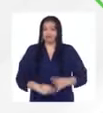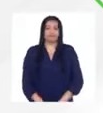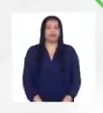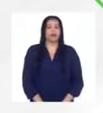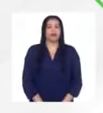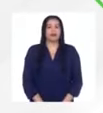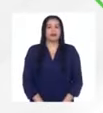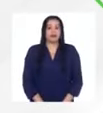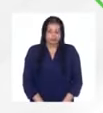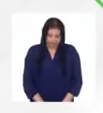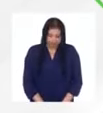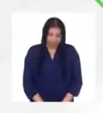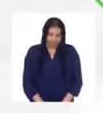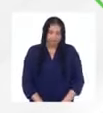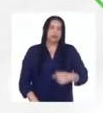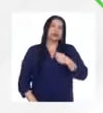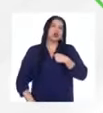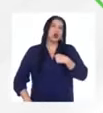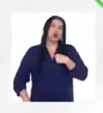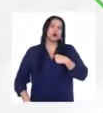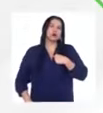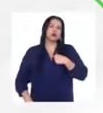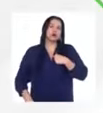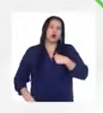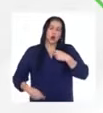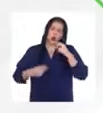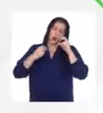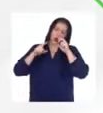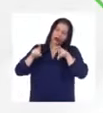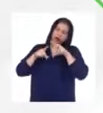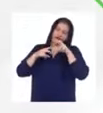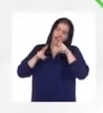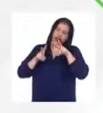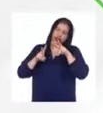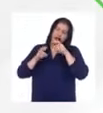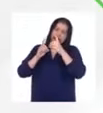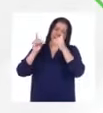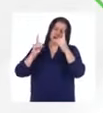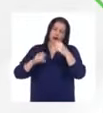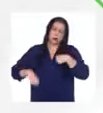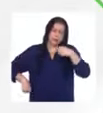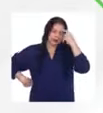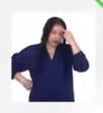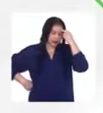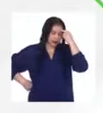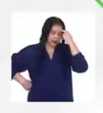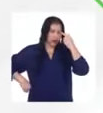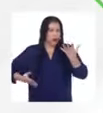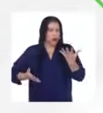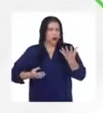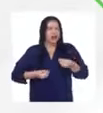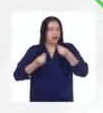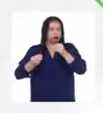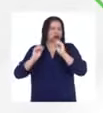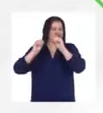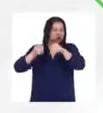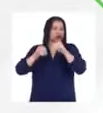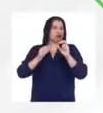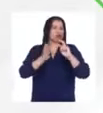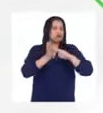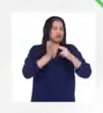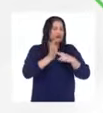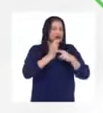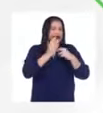Y yo le atribuía eso, yo le di a eso un significado, ¿no? Ahora, la